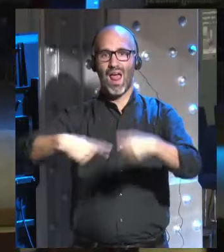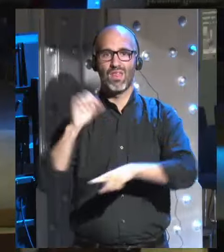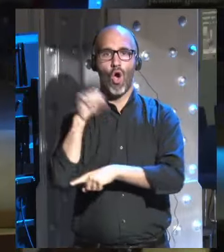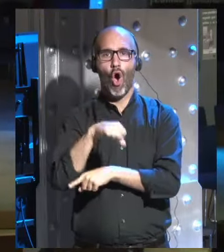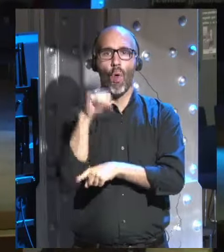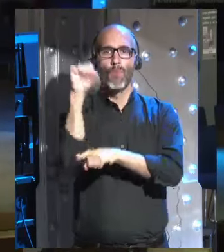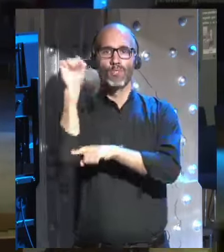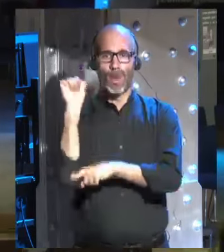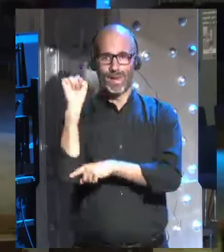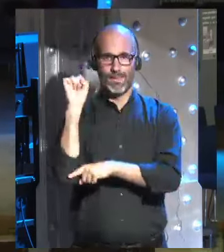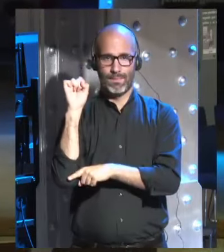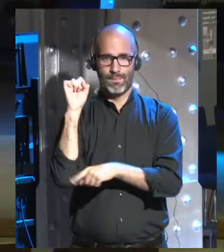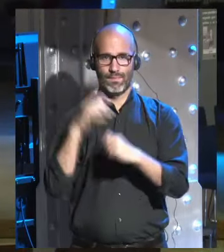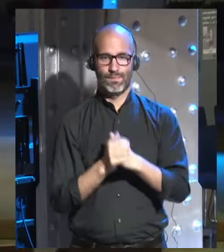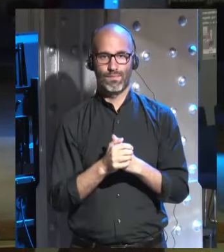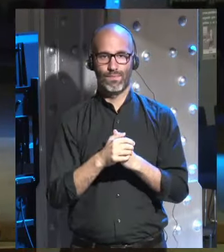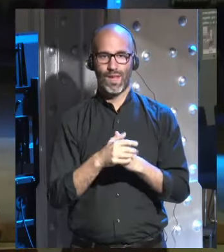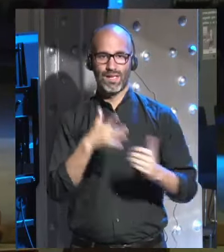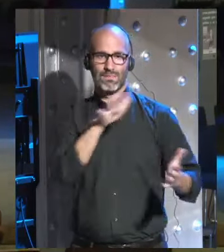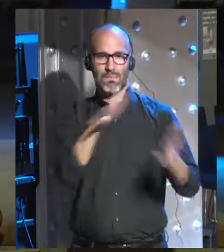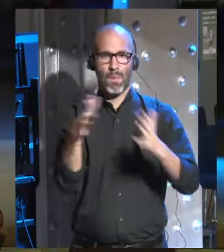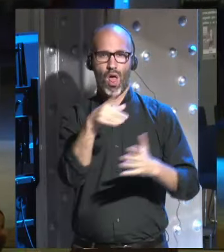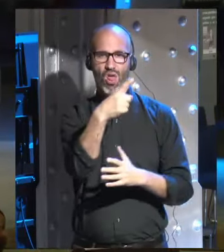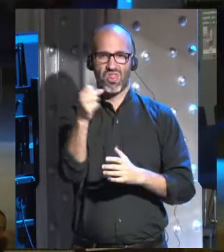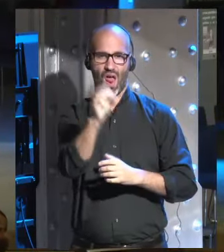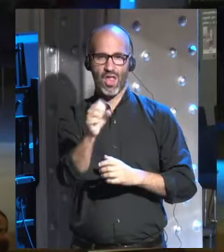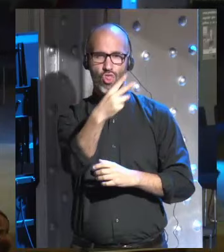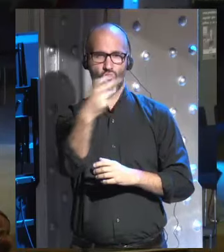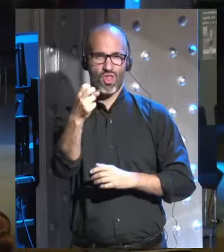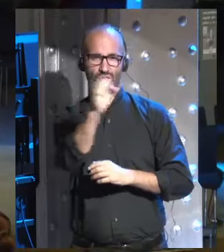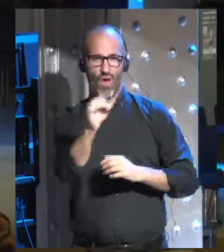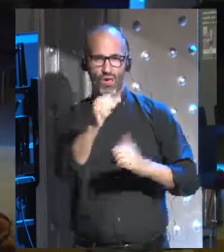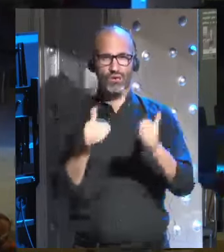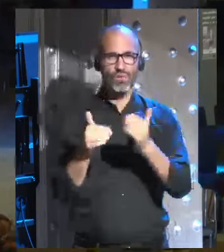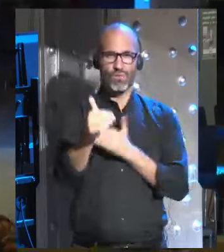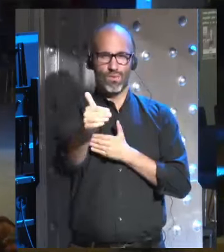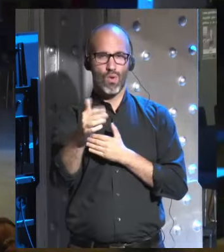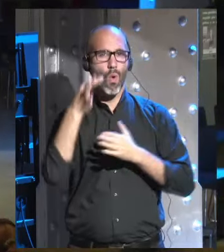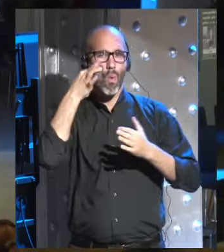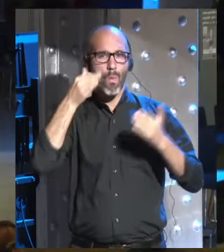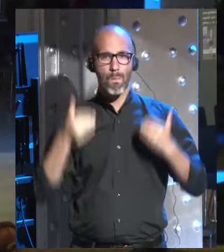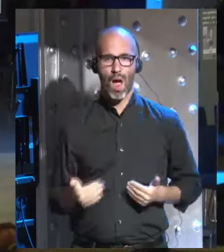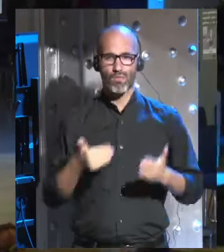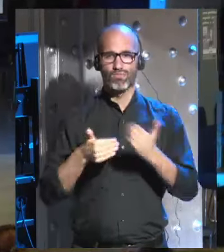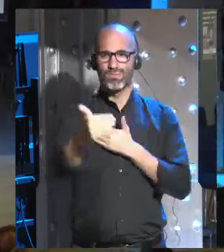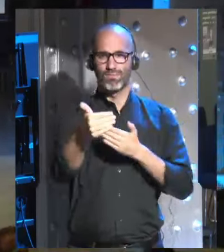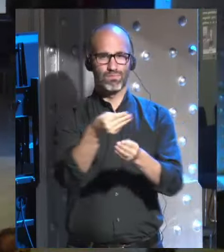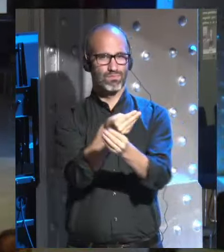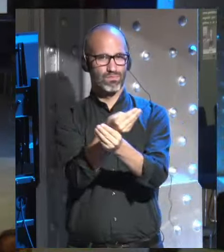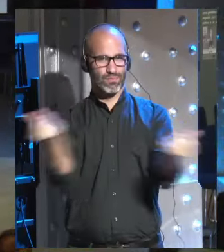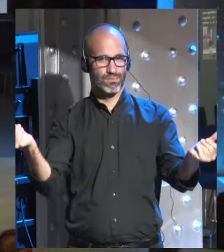Sapiens. En cien años, en quizás doscientos, los humanos, como nosotros, desaparecerán.